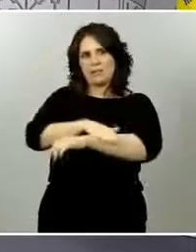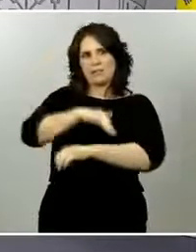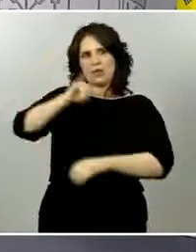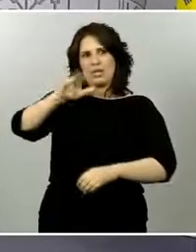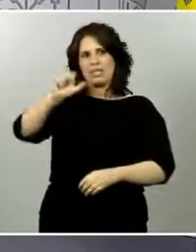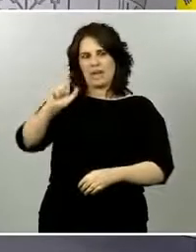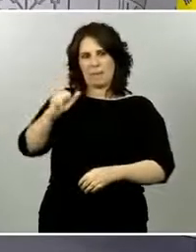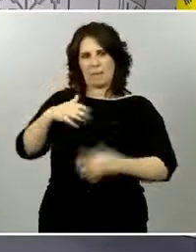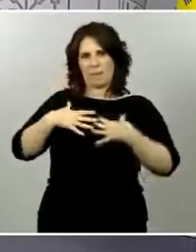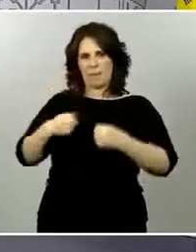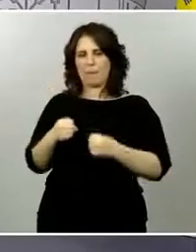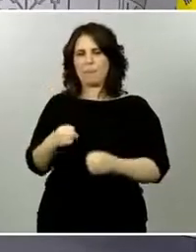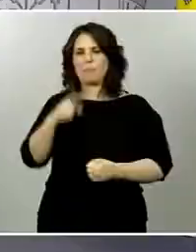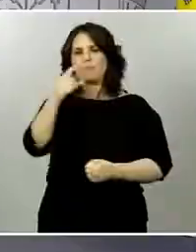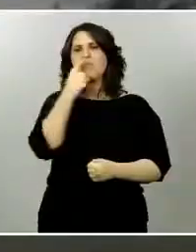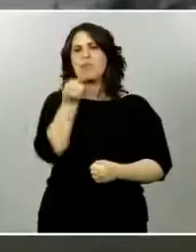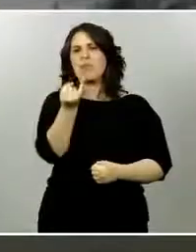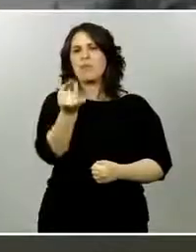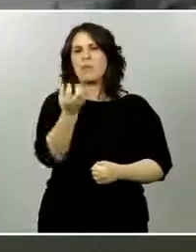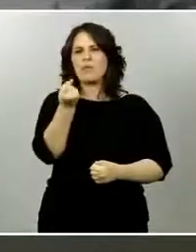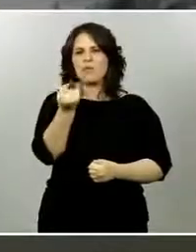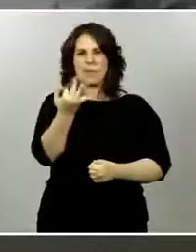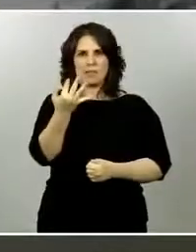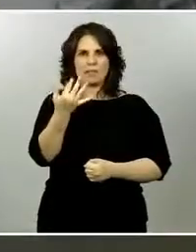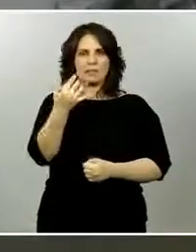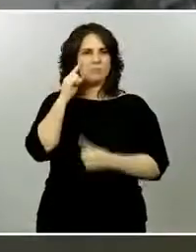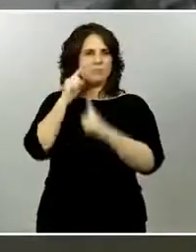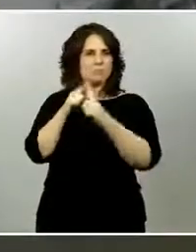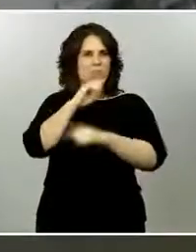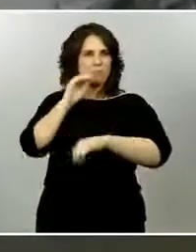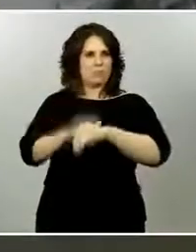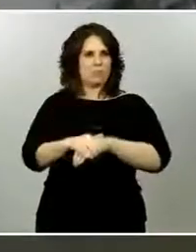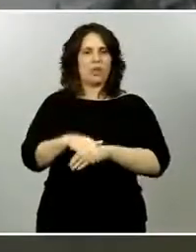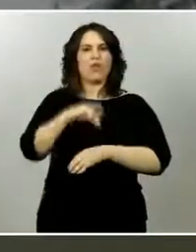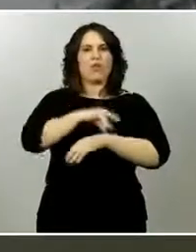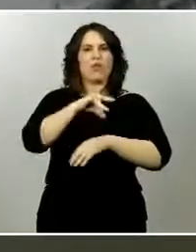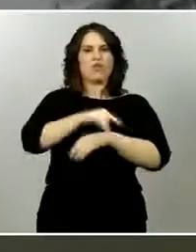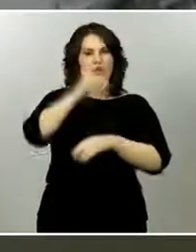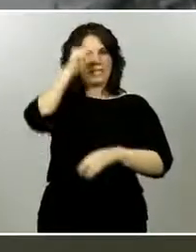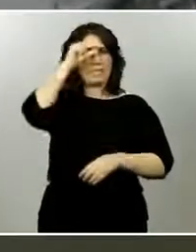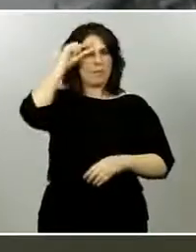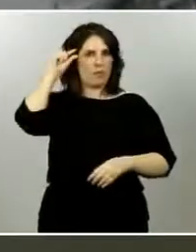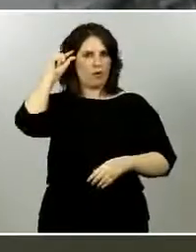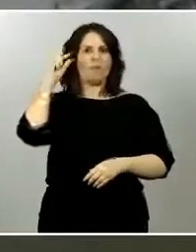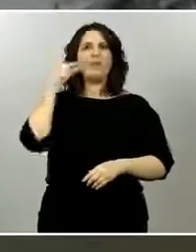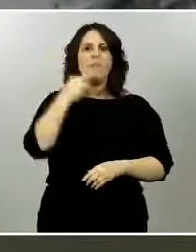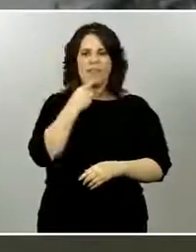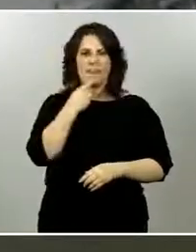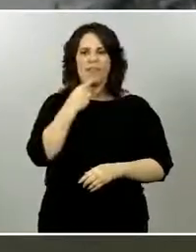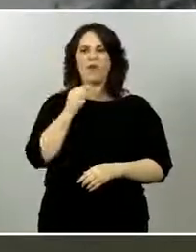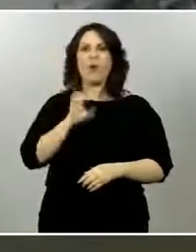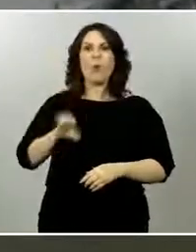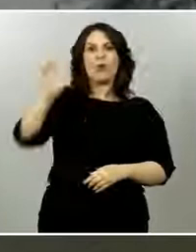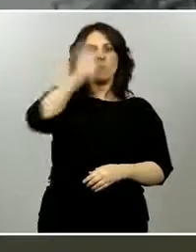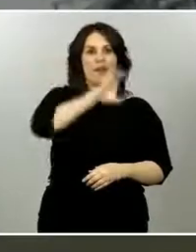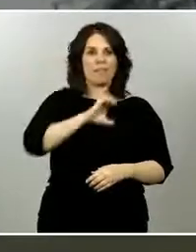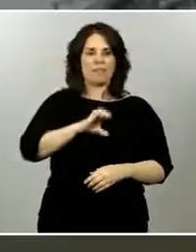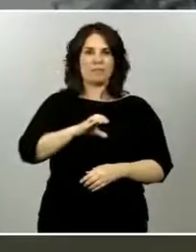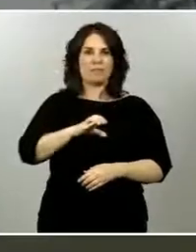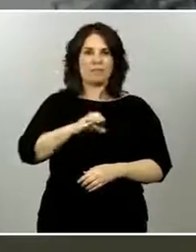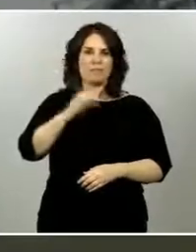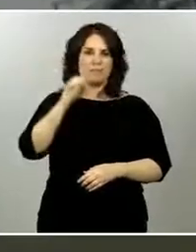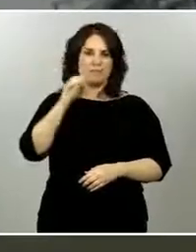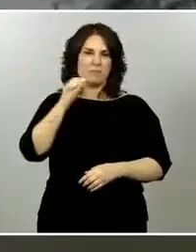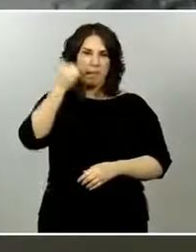Buenas tardes, soy Marco Iato de RACU. Tengo dos preguntas. Una para el Ministro Illa. Hoy las cifras, como usted ha comentado,